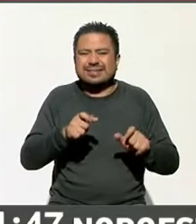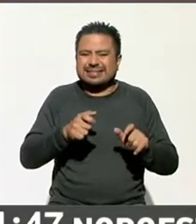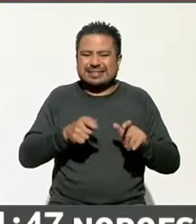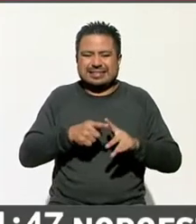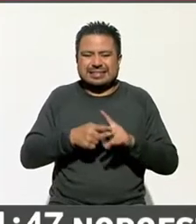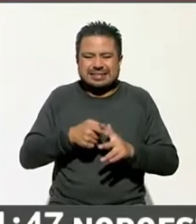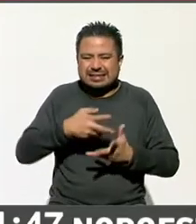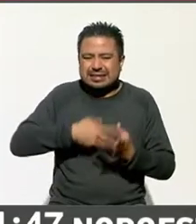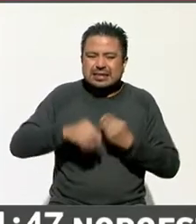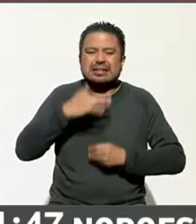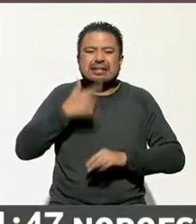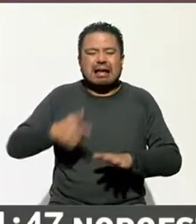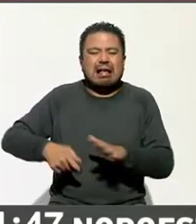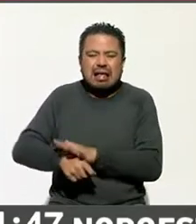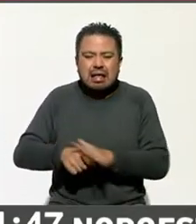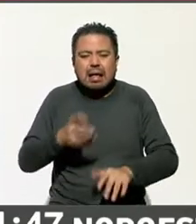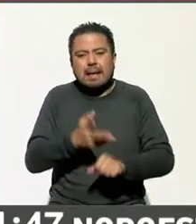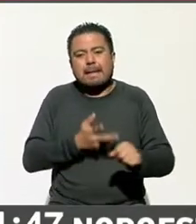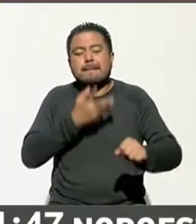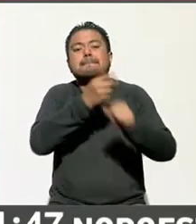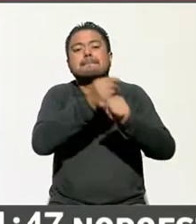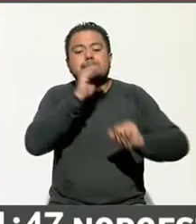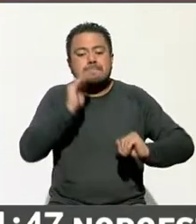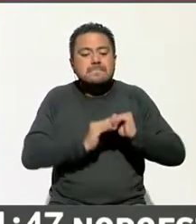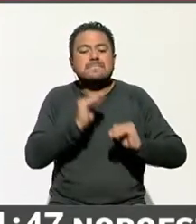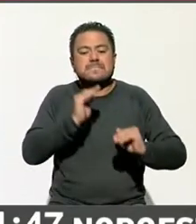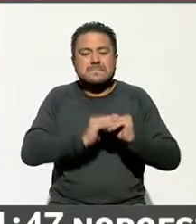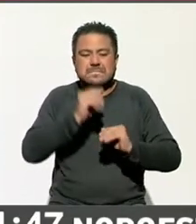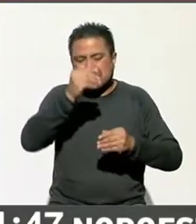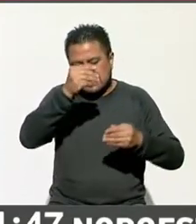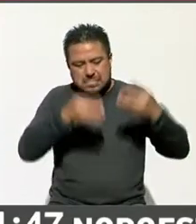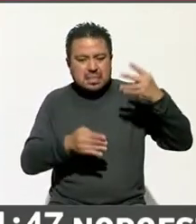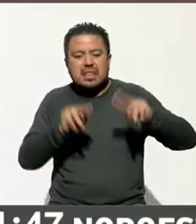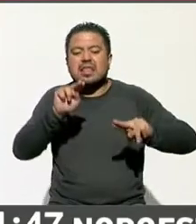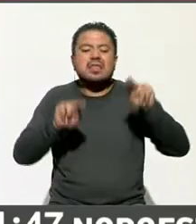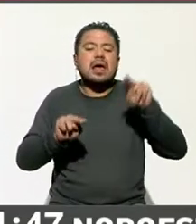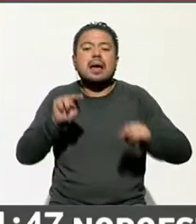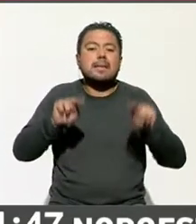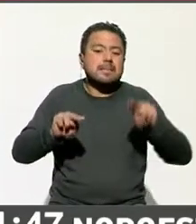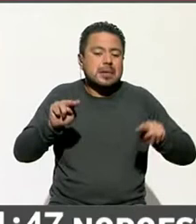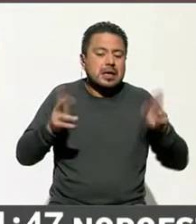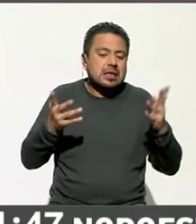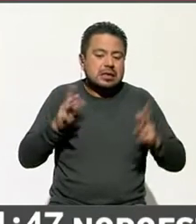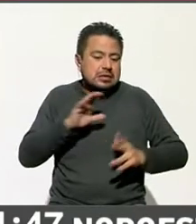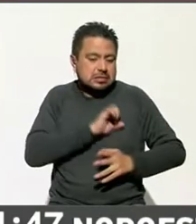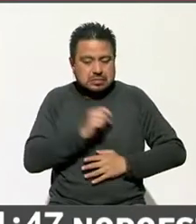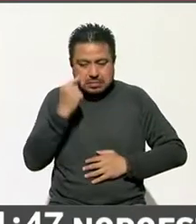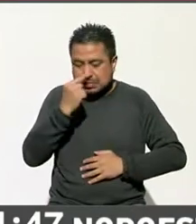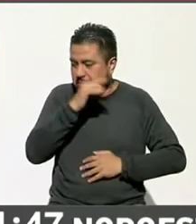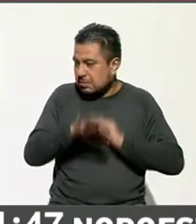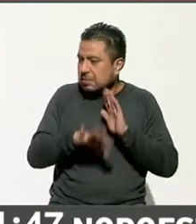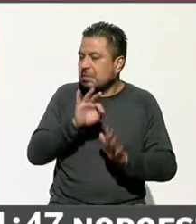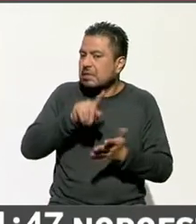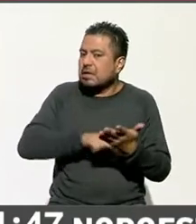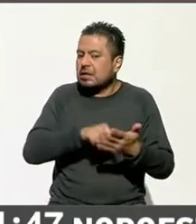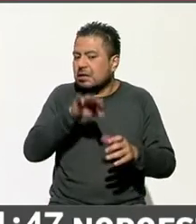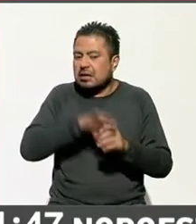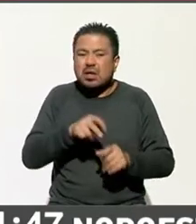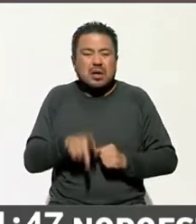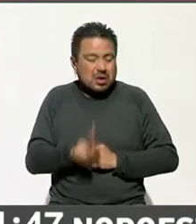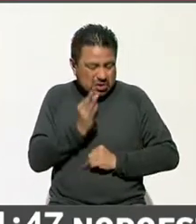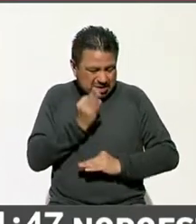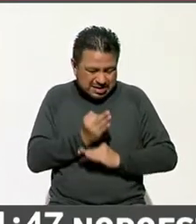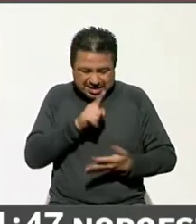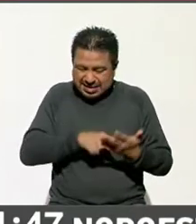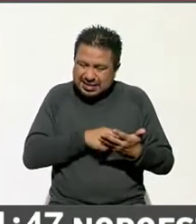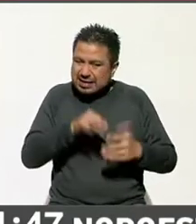En el agregado, y esto veremos que varía dependiendo de la preferencia electoral, pero en esta elección lo